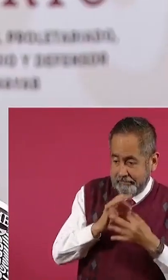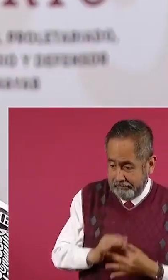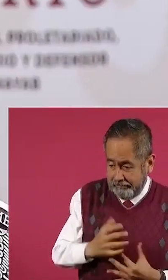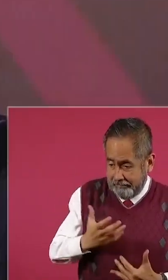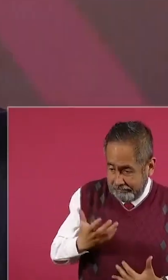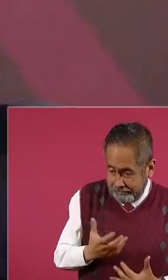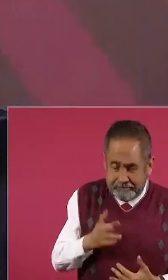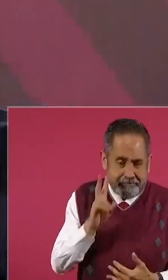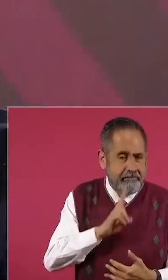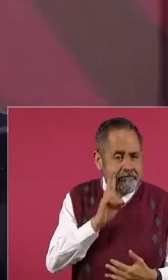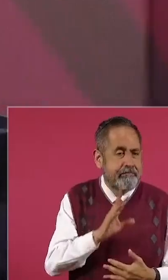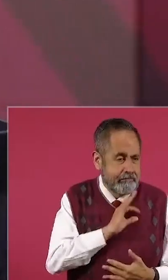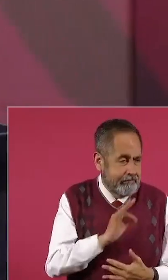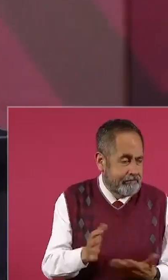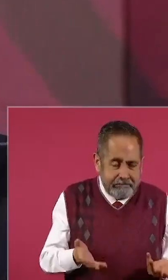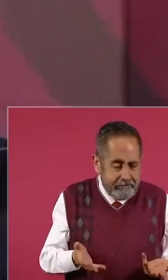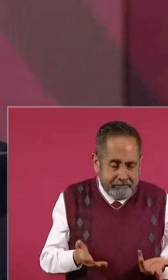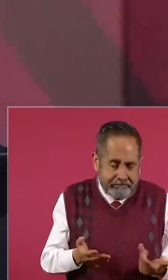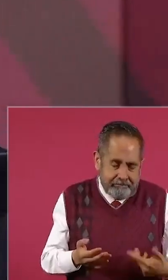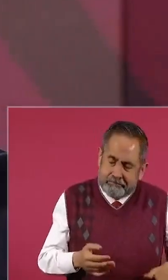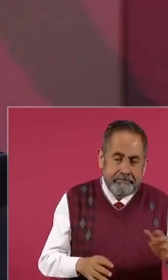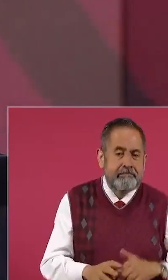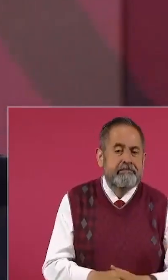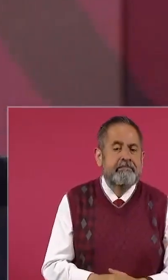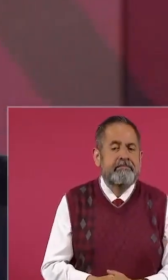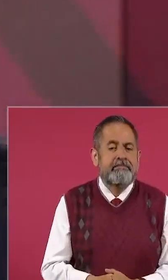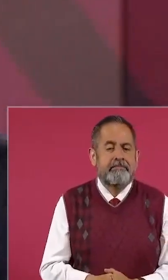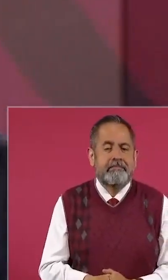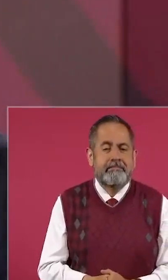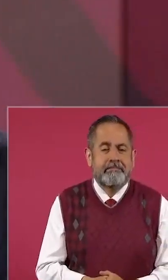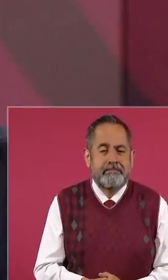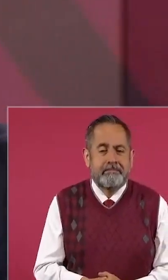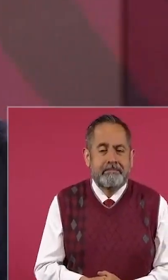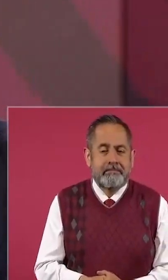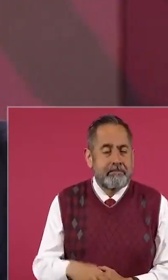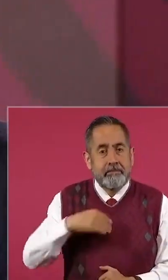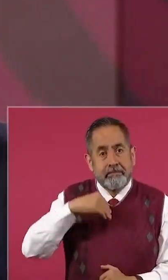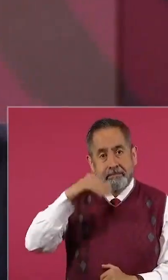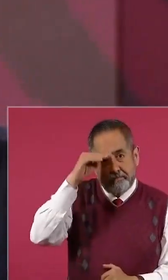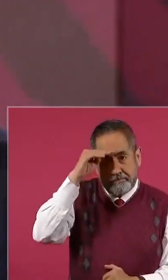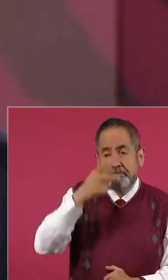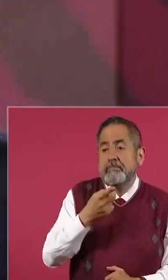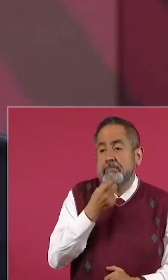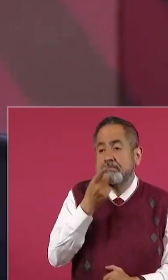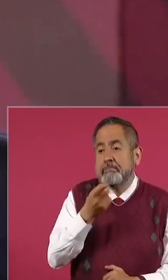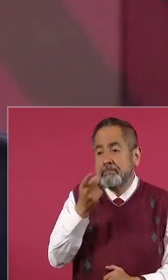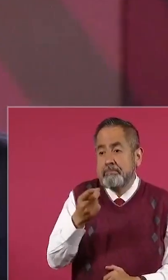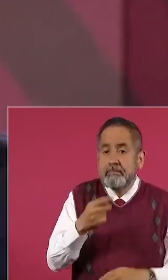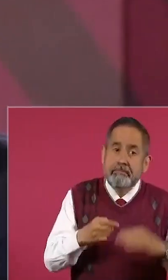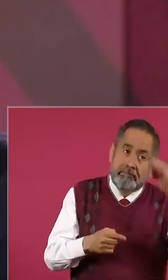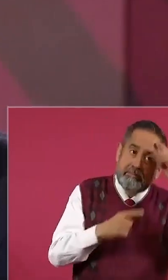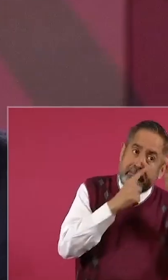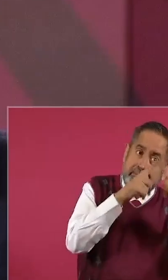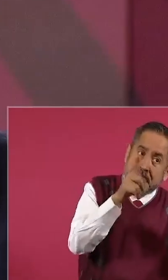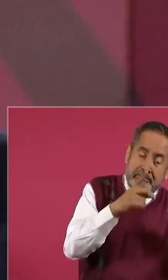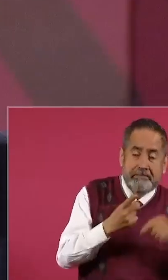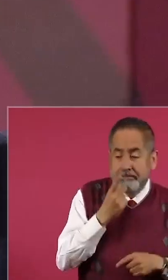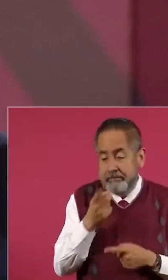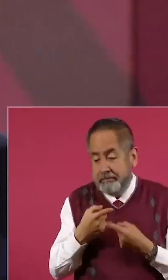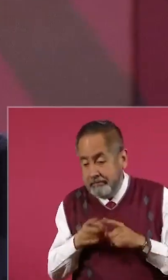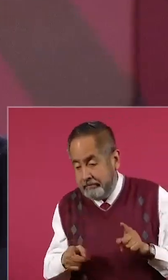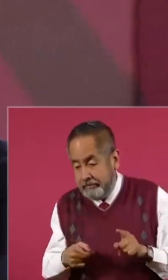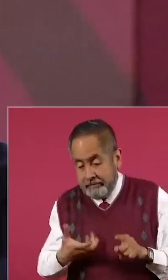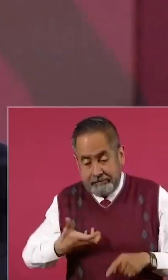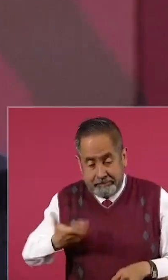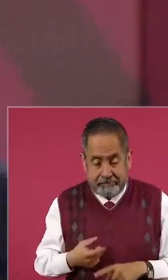O sea, uno no puede decir una cosa en un tiempo